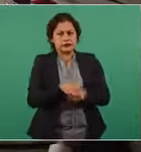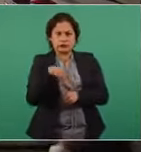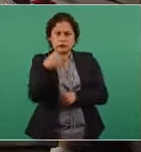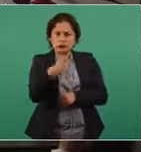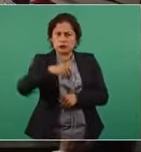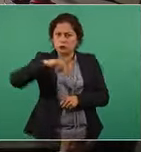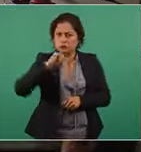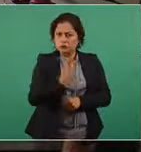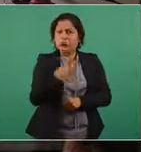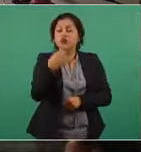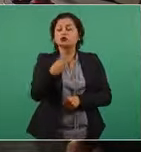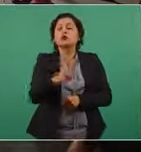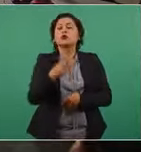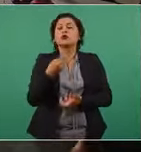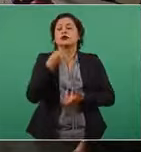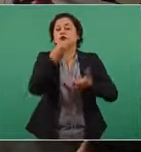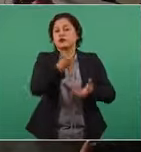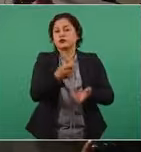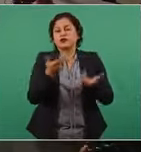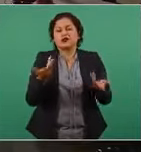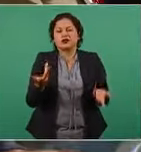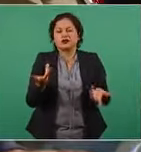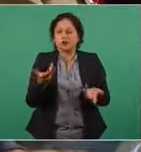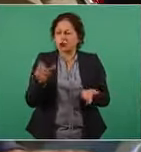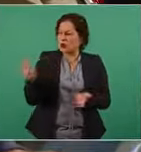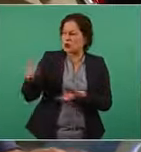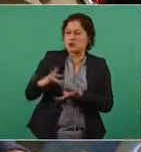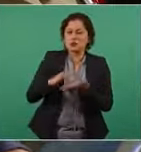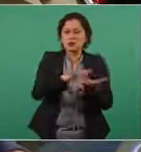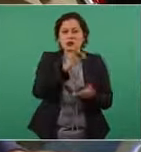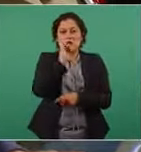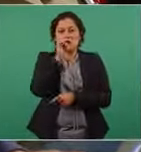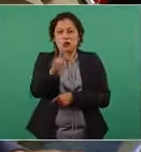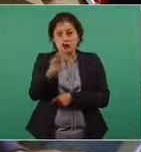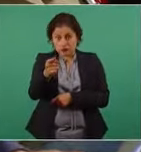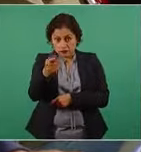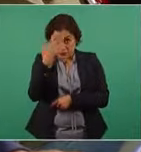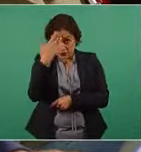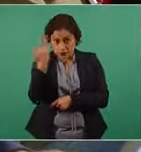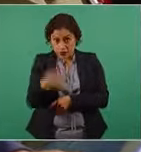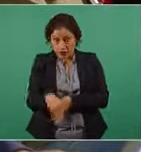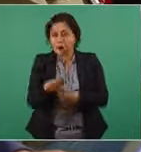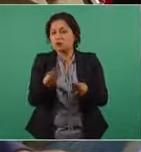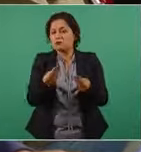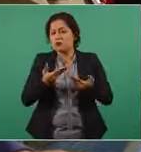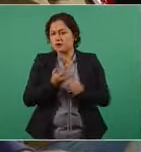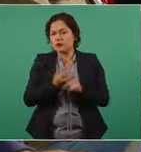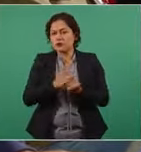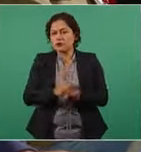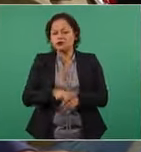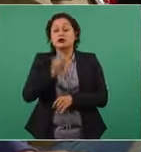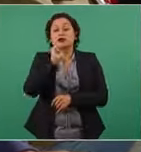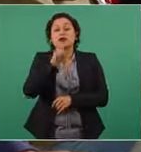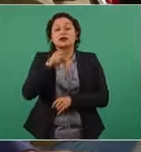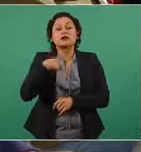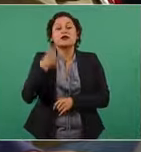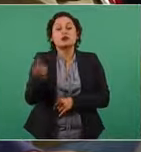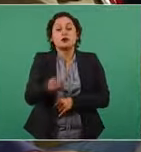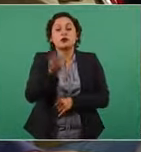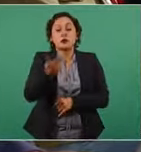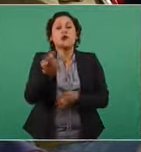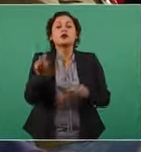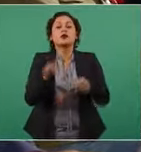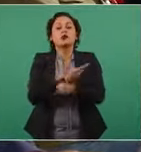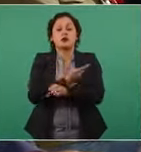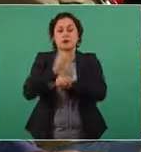tiene información al respecto. Y en este mismo sentido también preguntar si las autoridades sanitarias